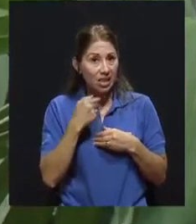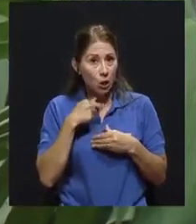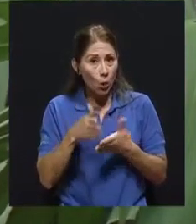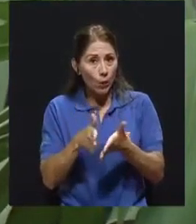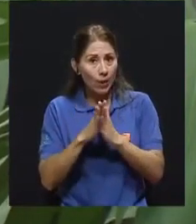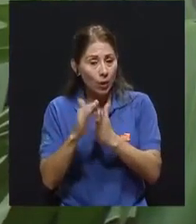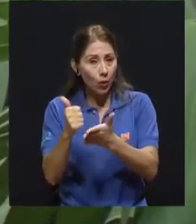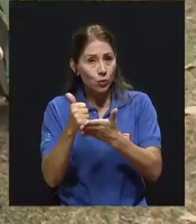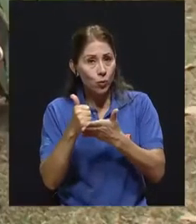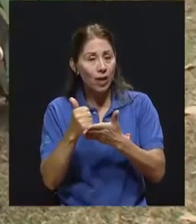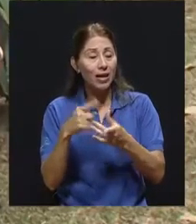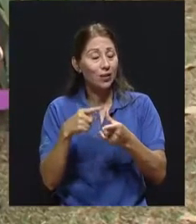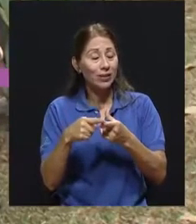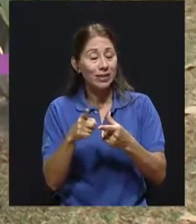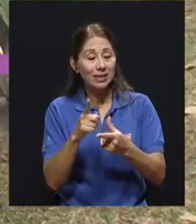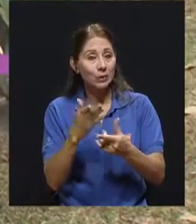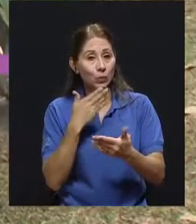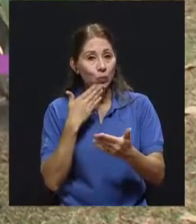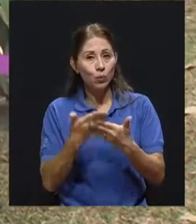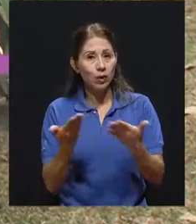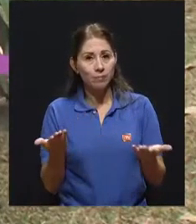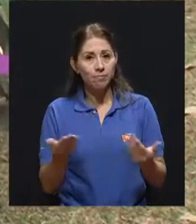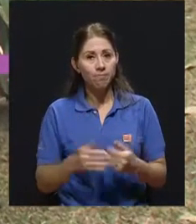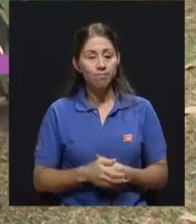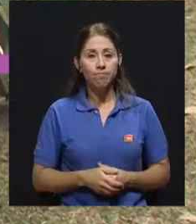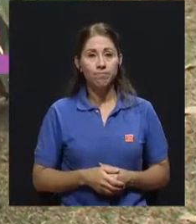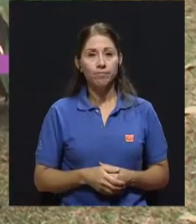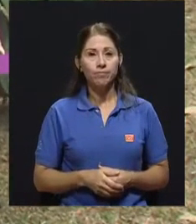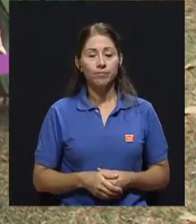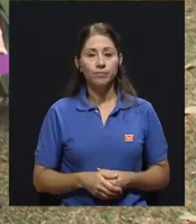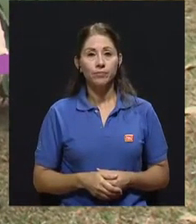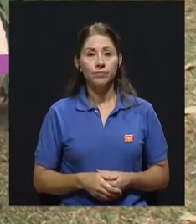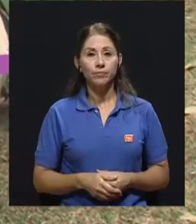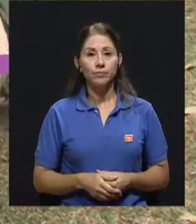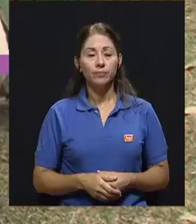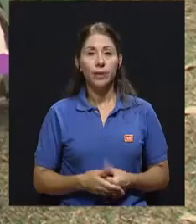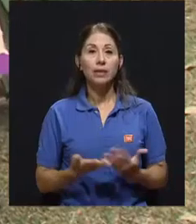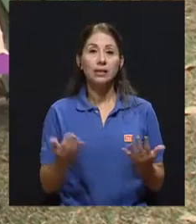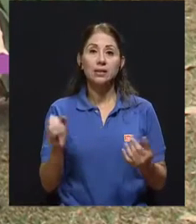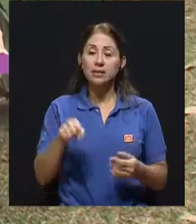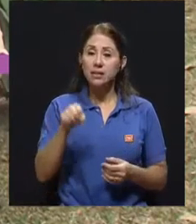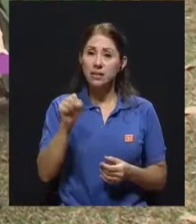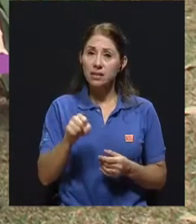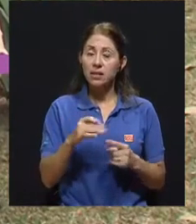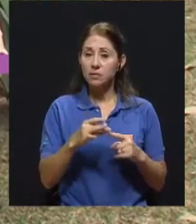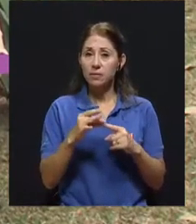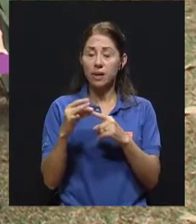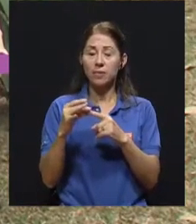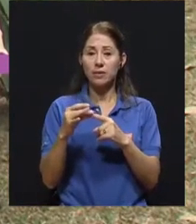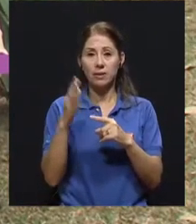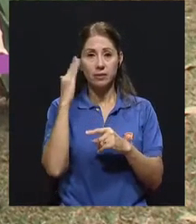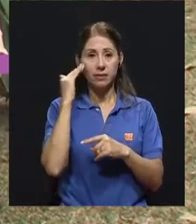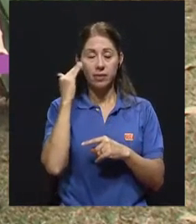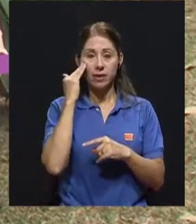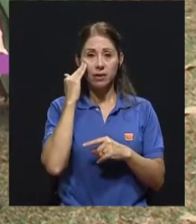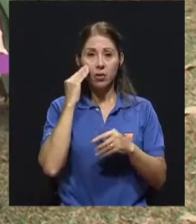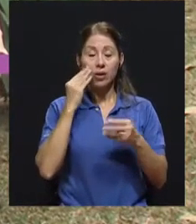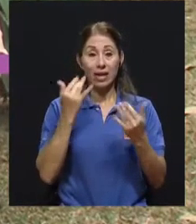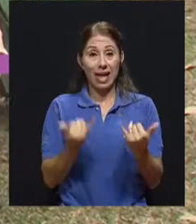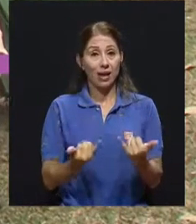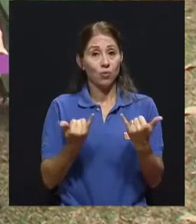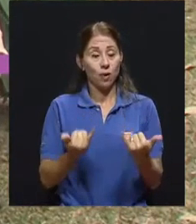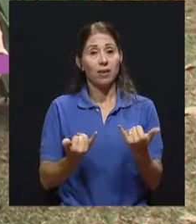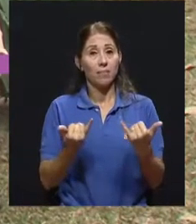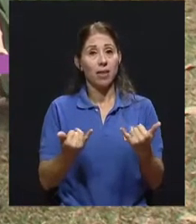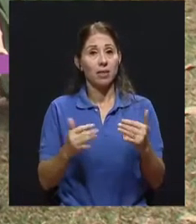de quienes me acompañan, ¿verdad? Sí, y máximo tomando en cuenta que el porcentaje de obesidad hoy en día